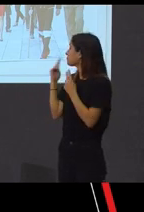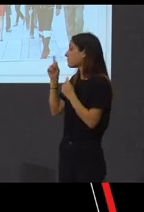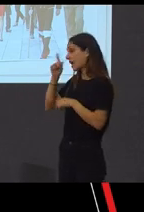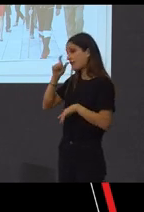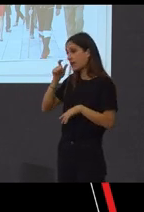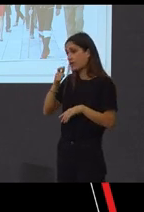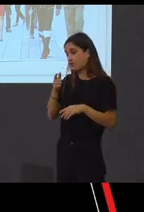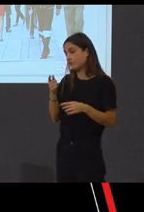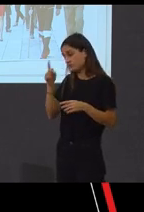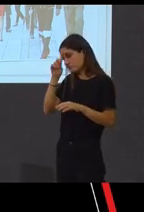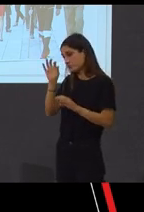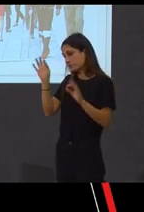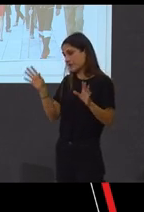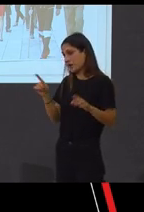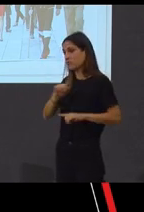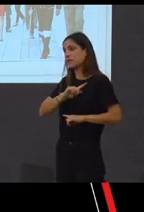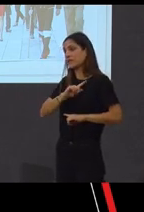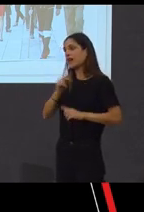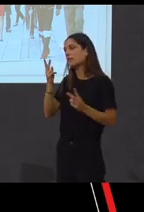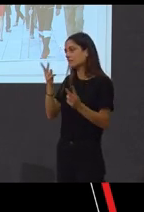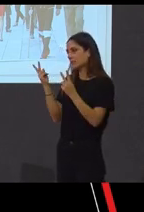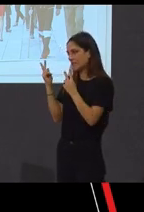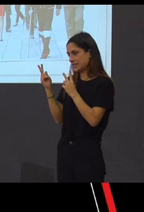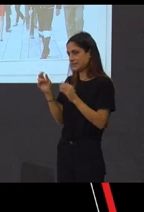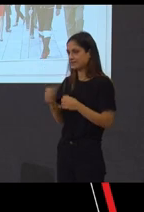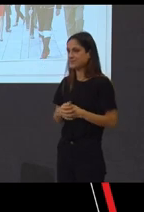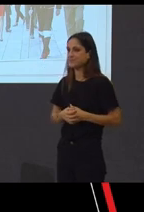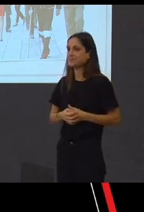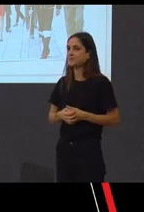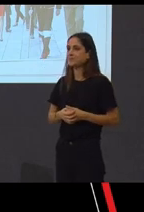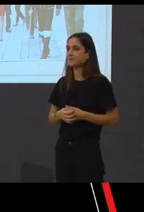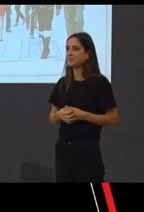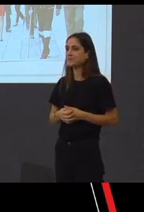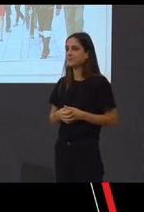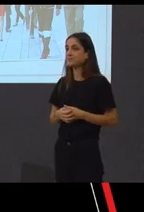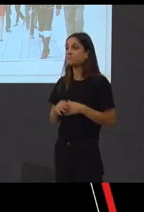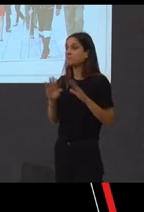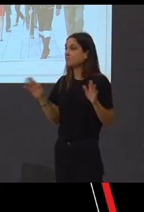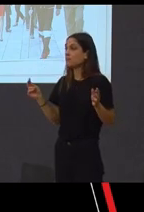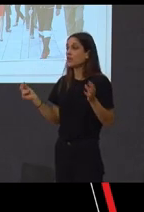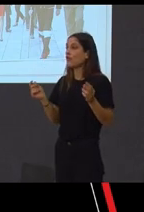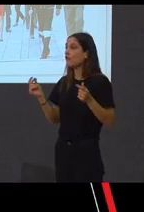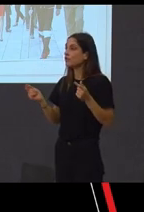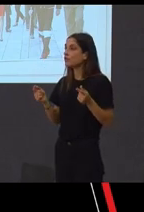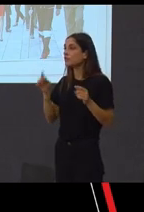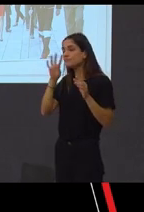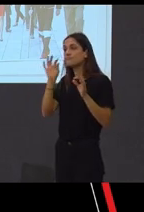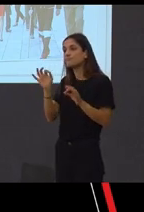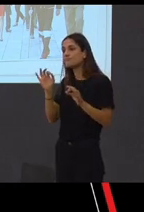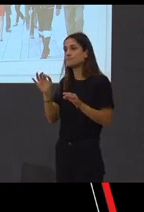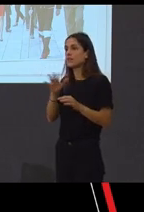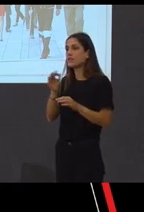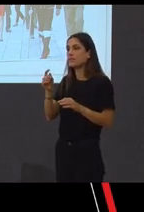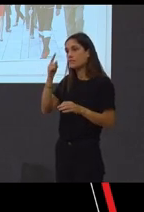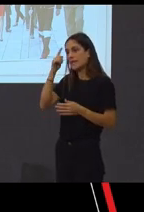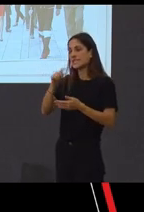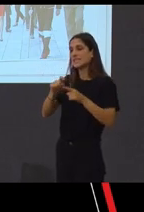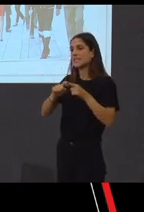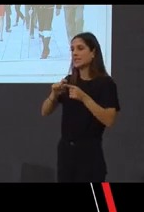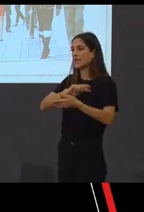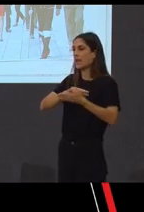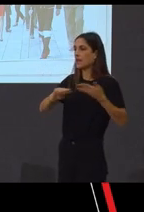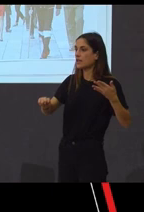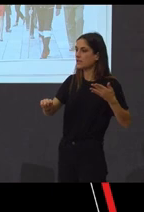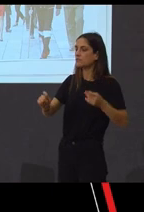militar, bueno, xa vedes vos, non? Total, o folclorismo, certamente, e o galaiquismo gozan de moi boa saúde